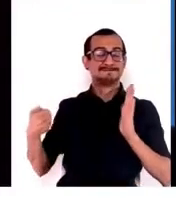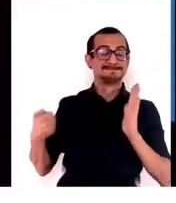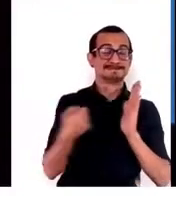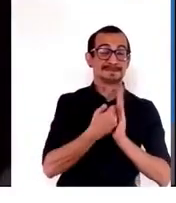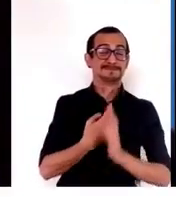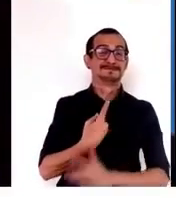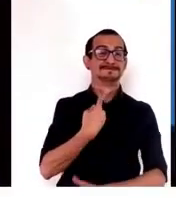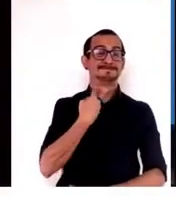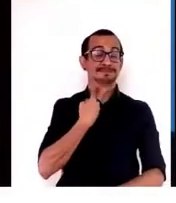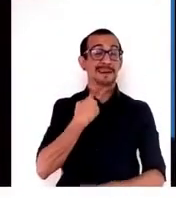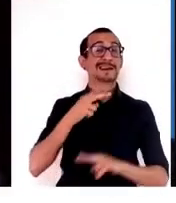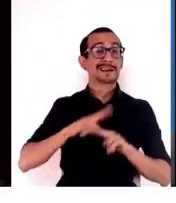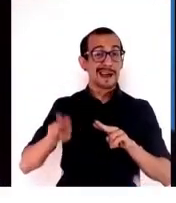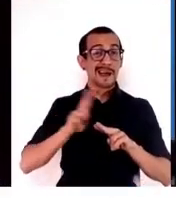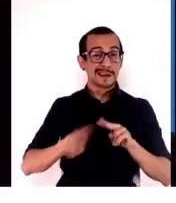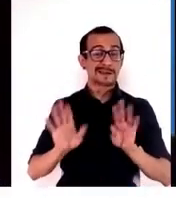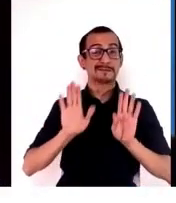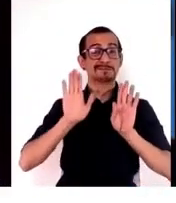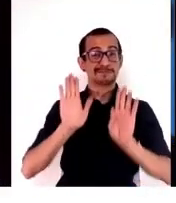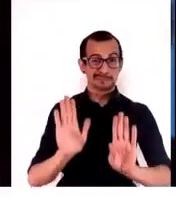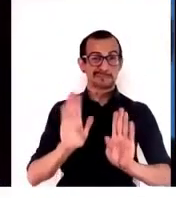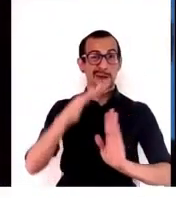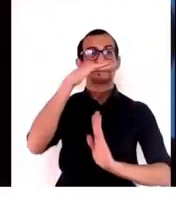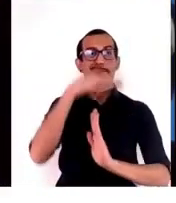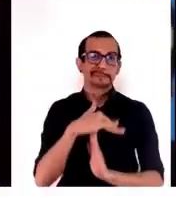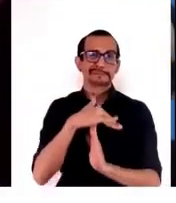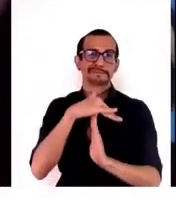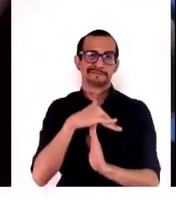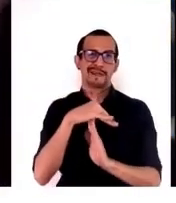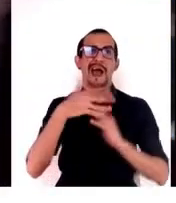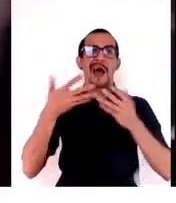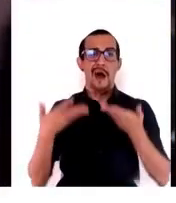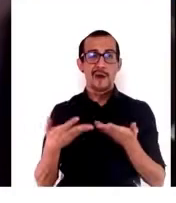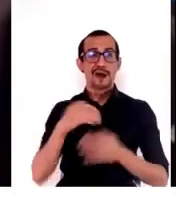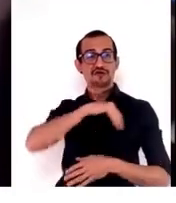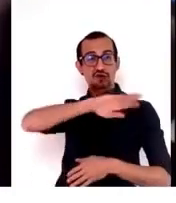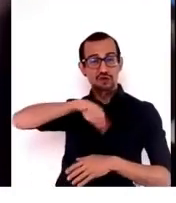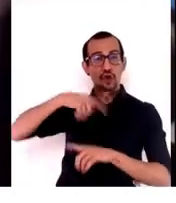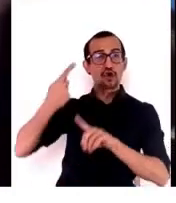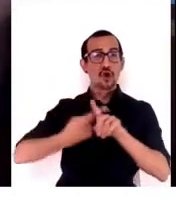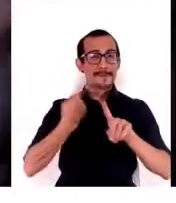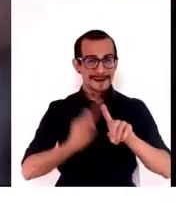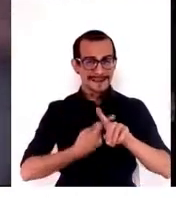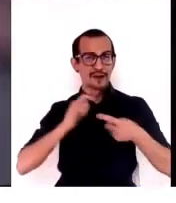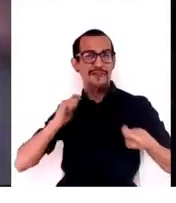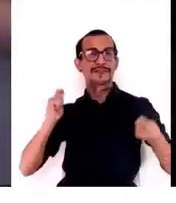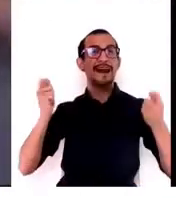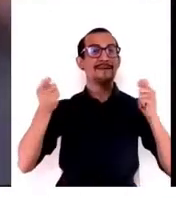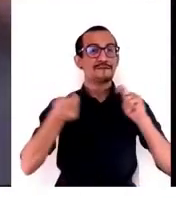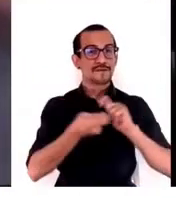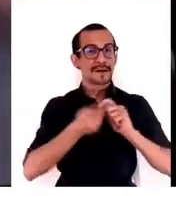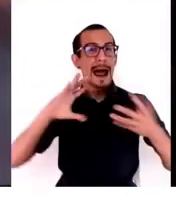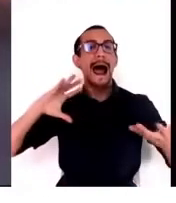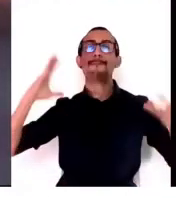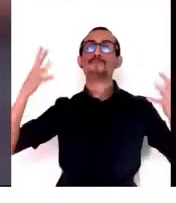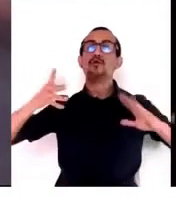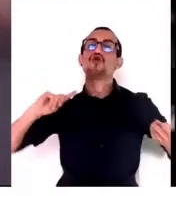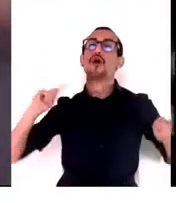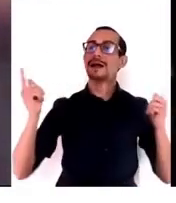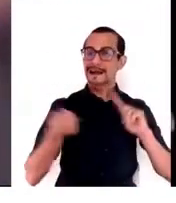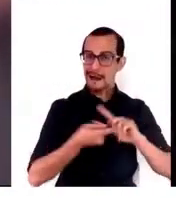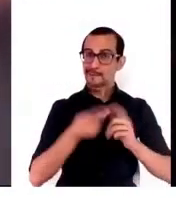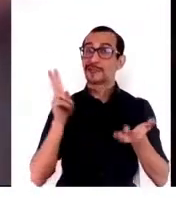hecho que we woke up, kind of. Ahora estamos hablando de transformación a escala planetaria, verdad.